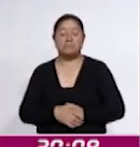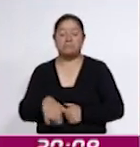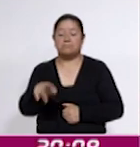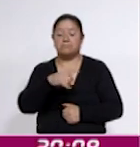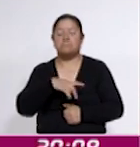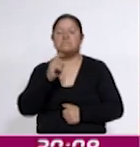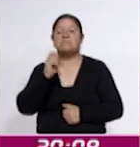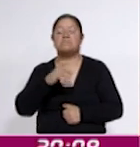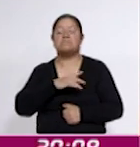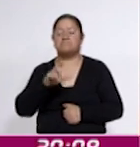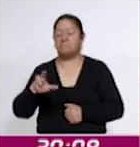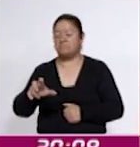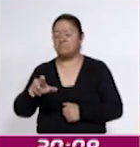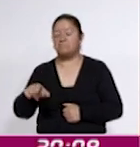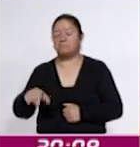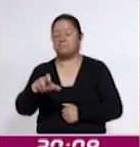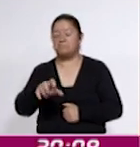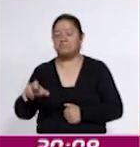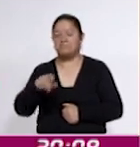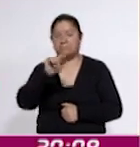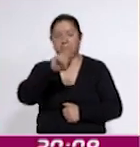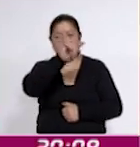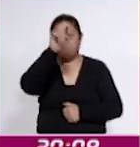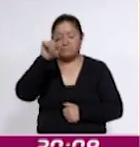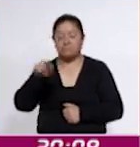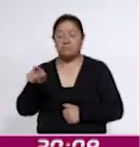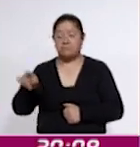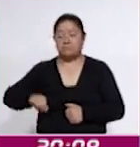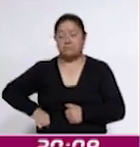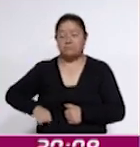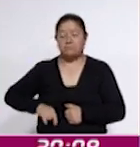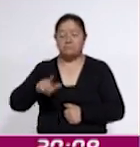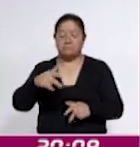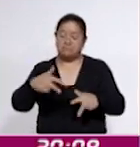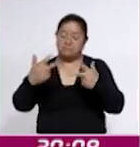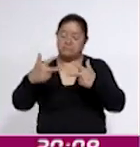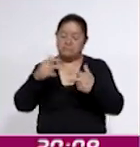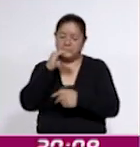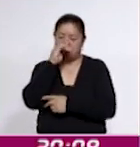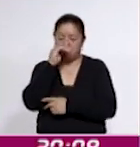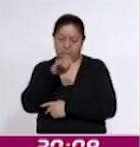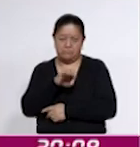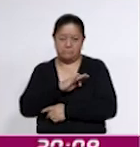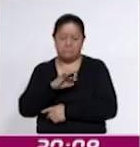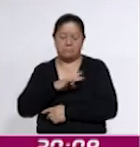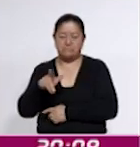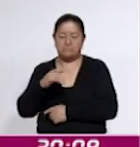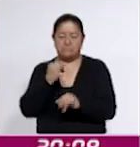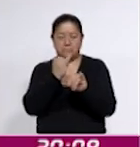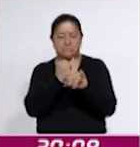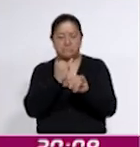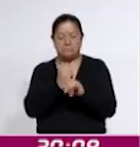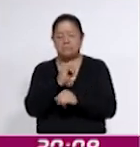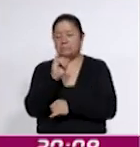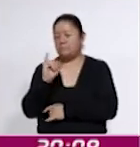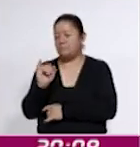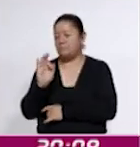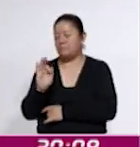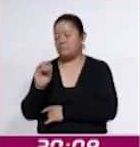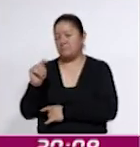navegador. Las personas interesadas en los cursos pueden tomarlos en línea de forma gratuita a través del aula digital IFT.